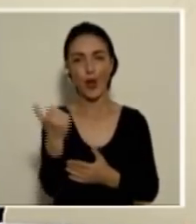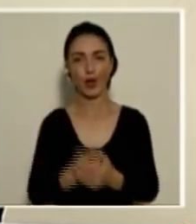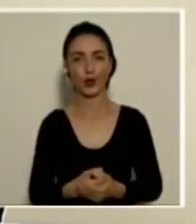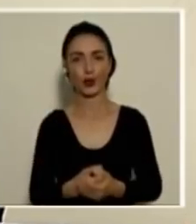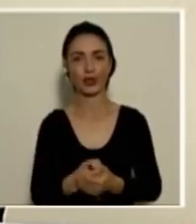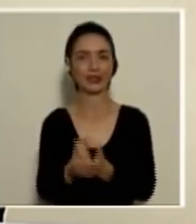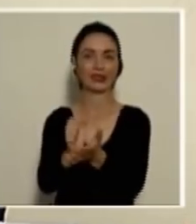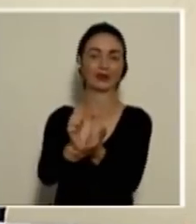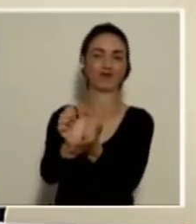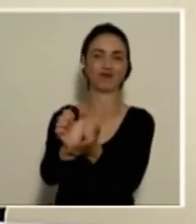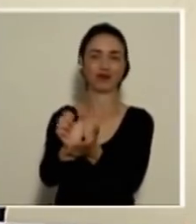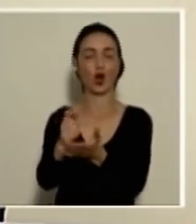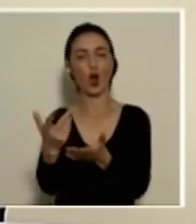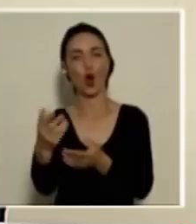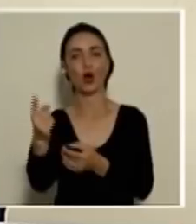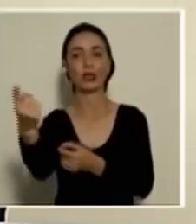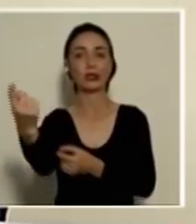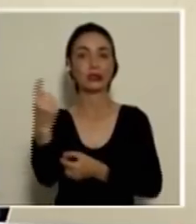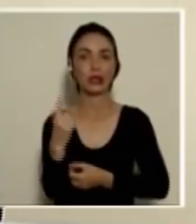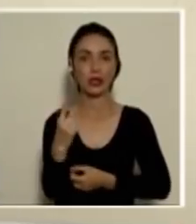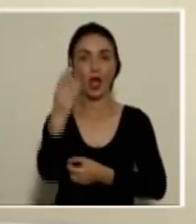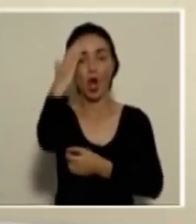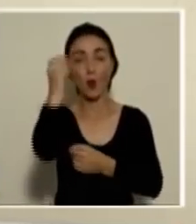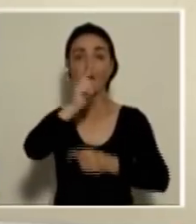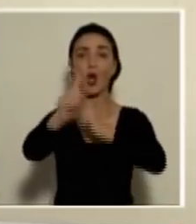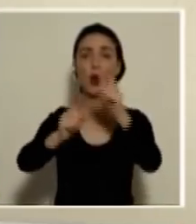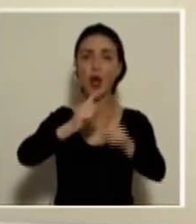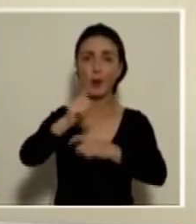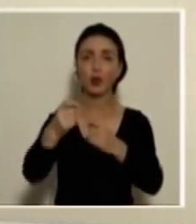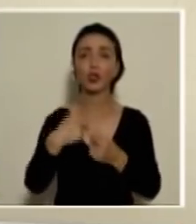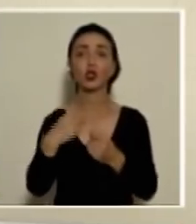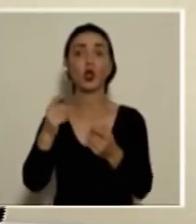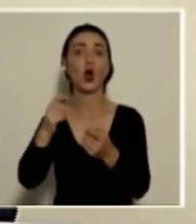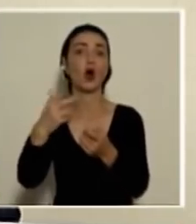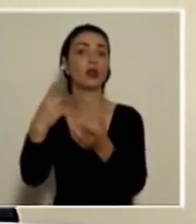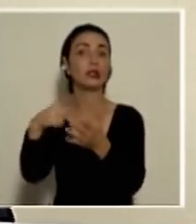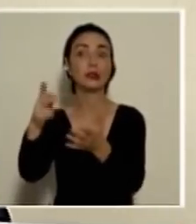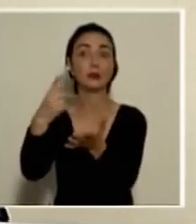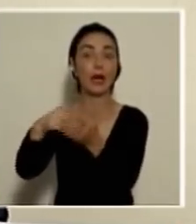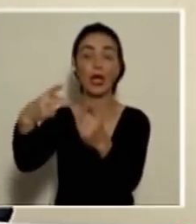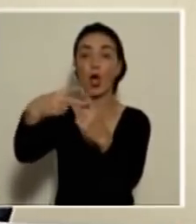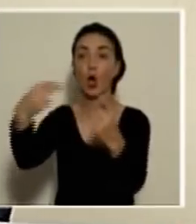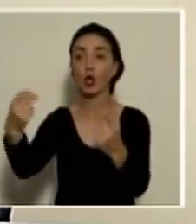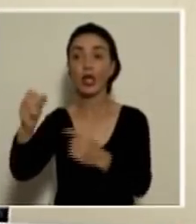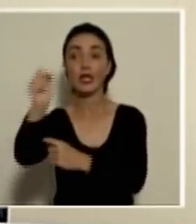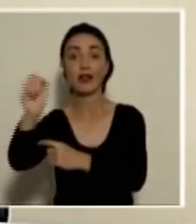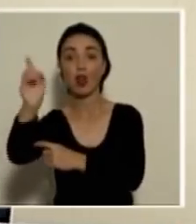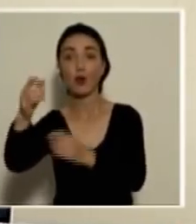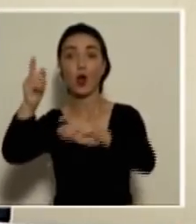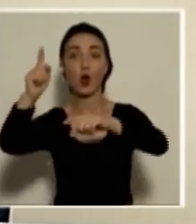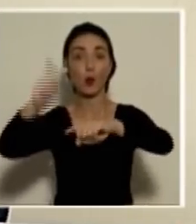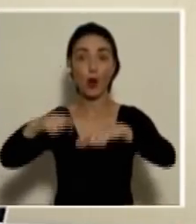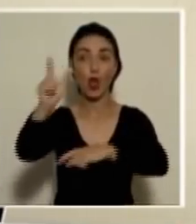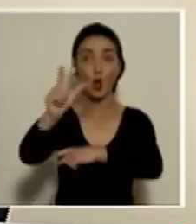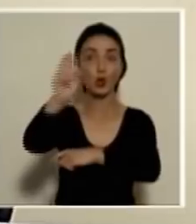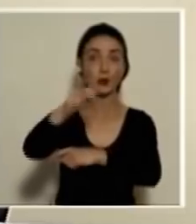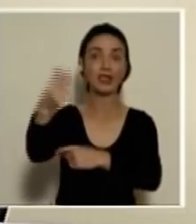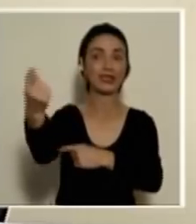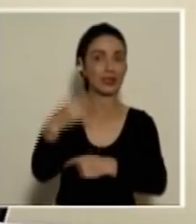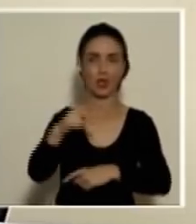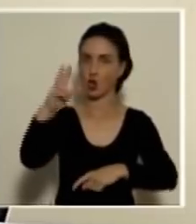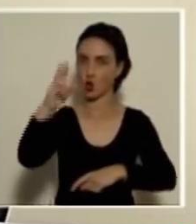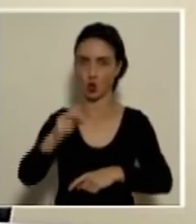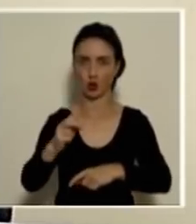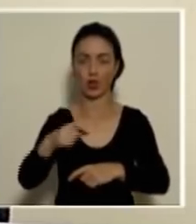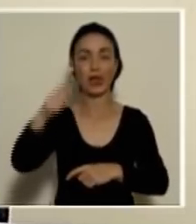preferiblemente deberían regresarse porque algunas consultas eran, hice una revisión, reservación en fin de semana y me voy a regresar en tres semanas. No existe esa posibilidad. Tiene que ser